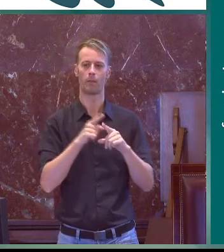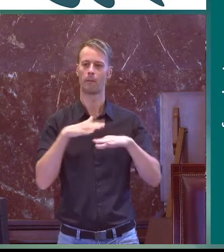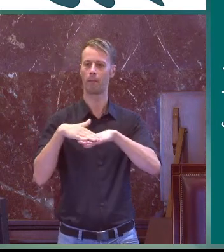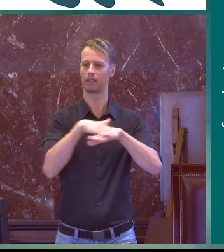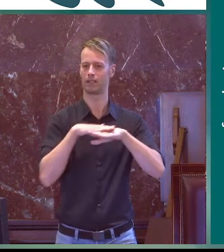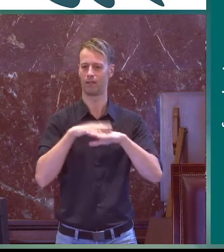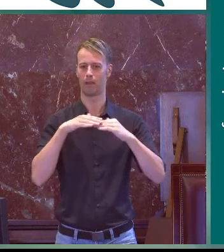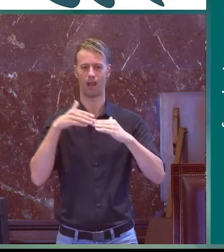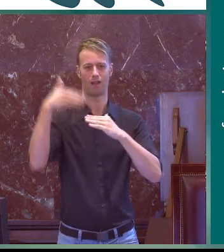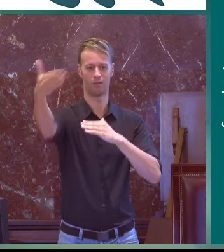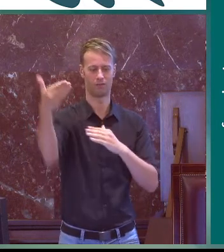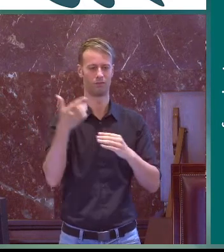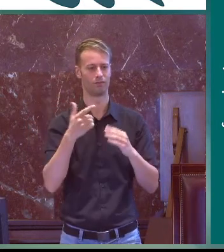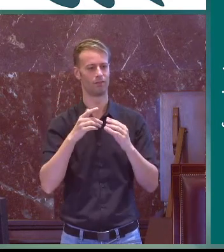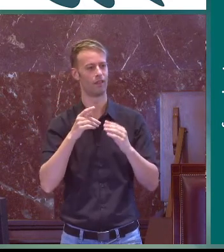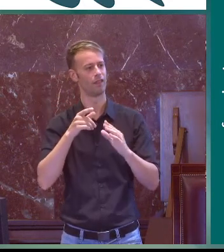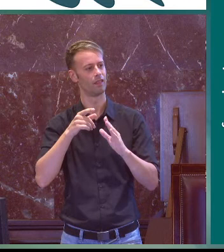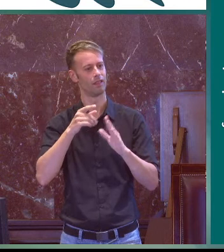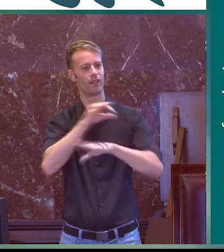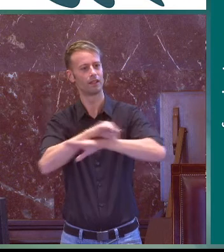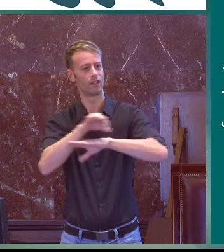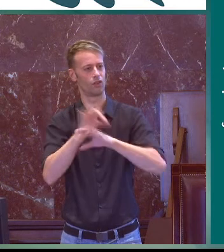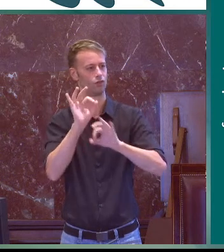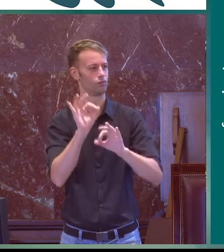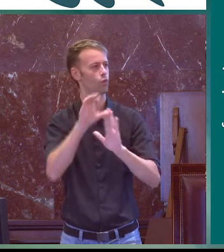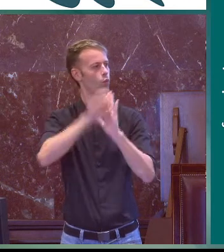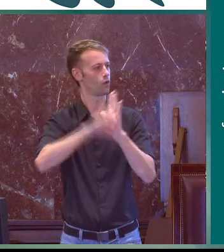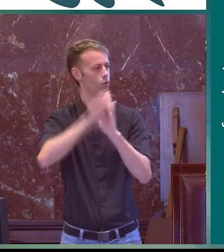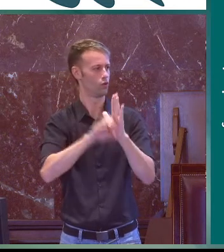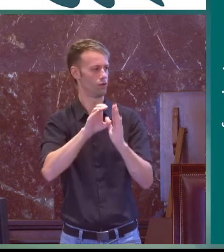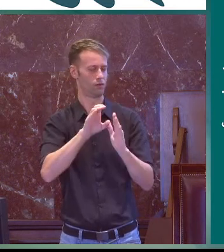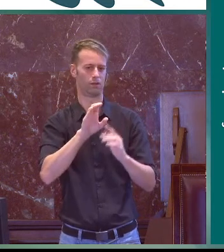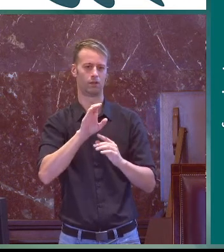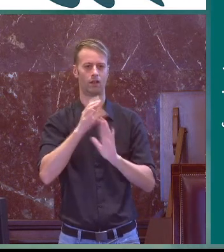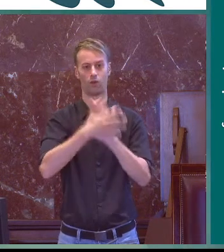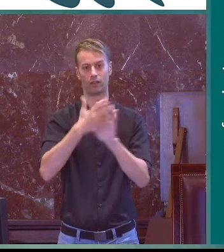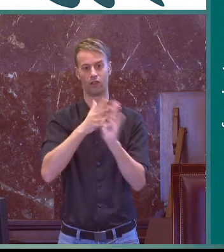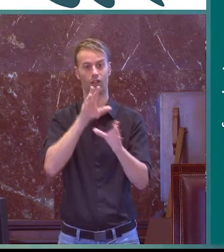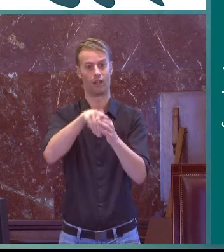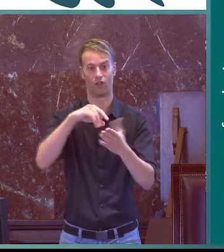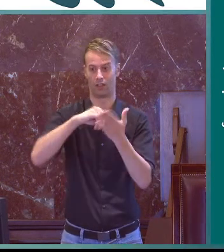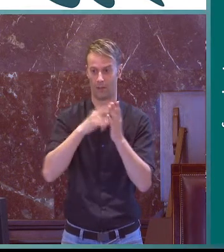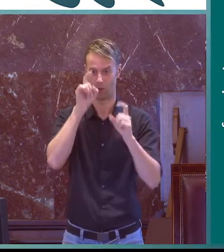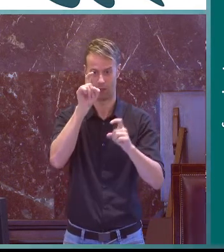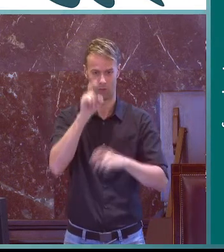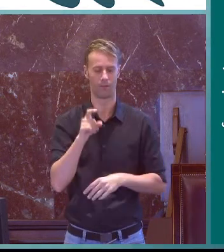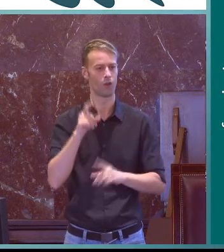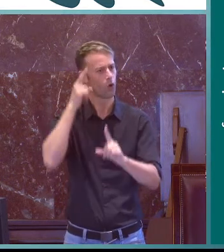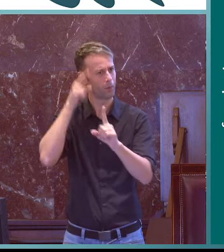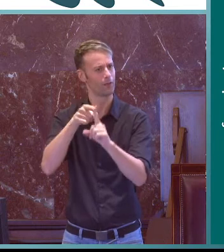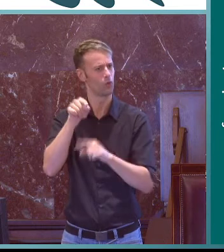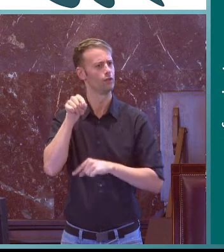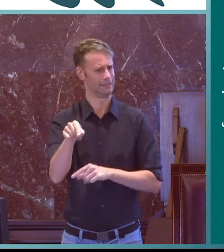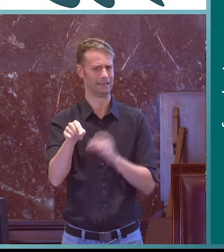El objetivo de este libro blanco era crear una base para un futuro, realmente. Diseñar un currículo de lengua de signos,